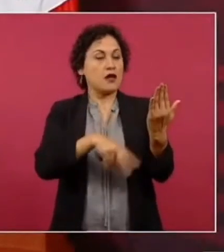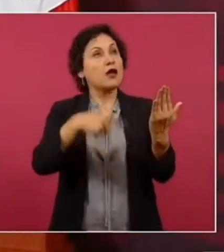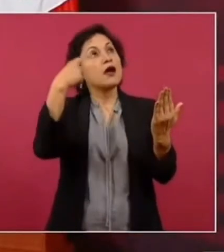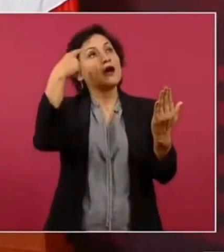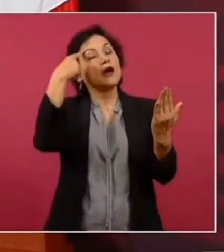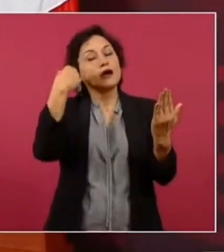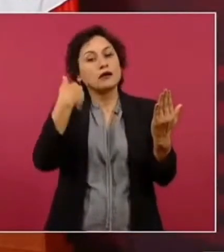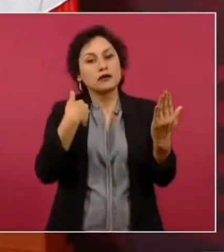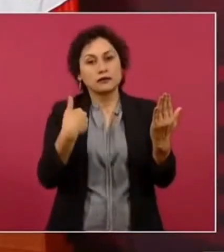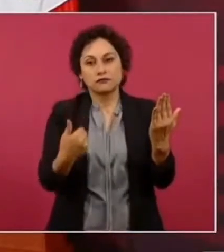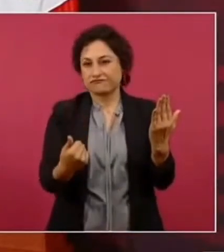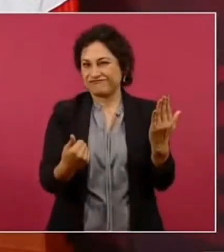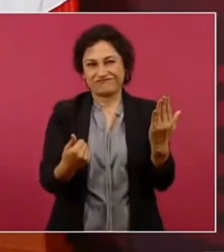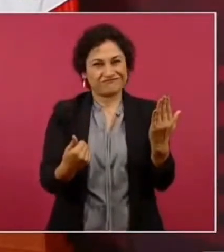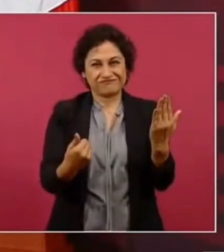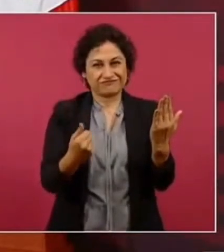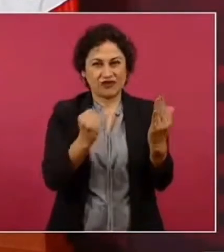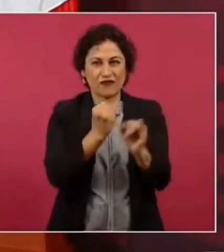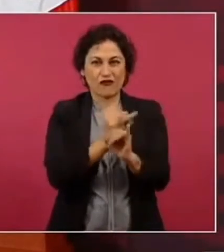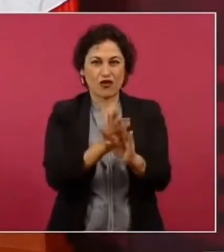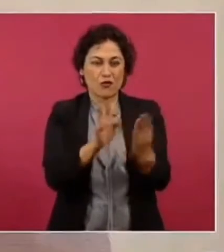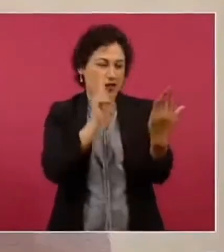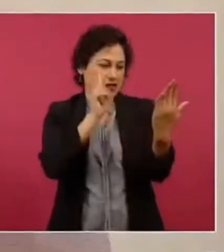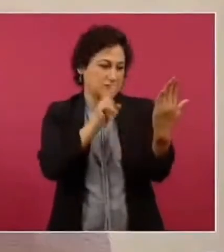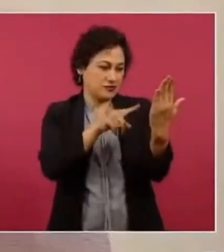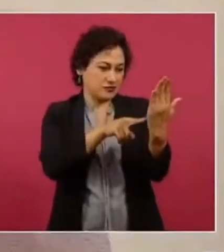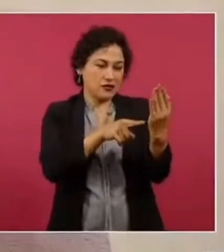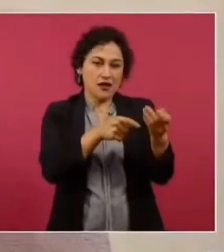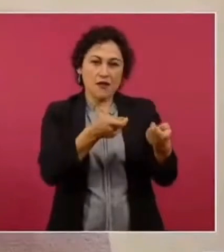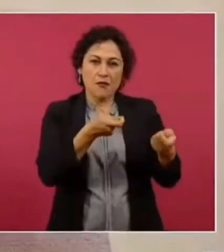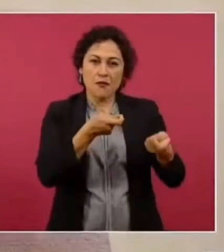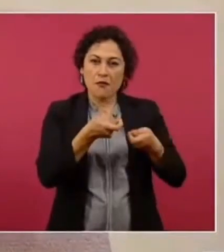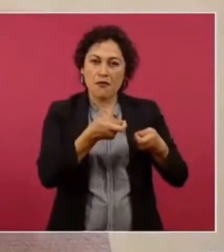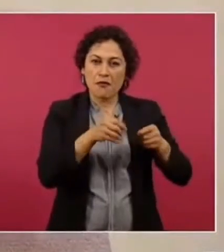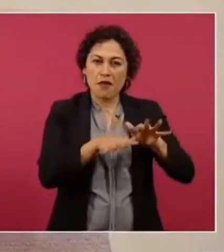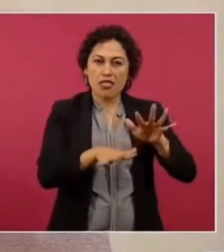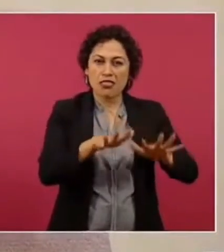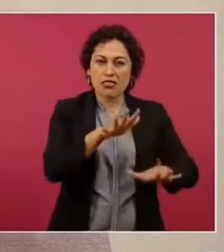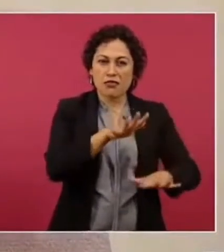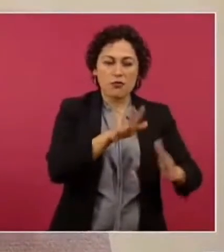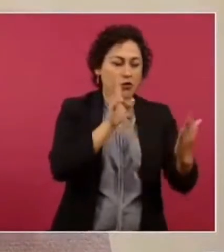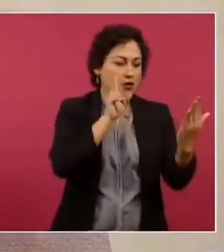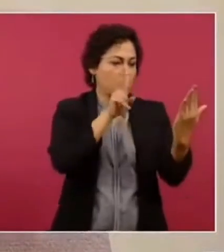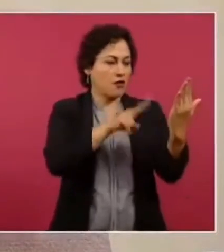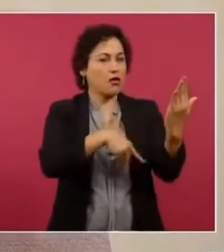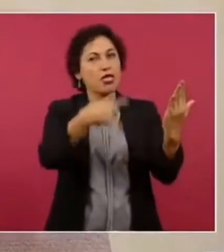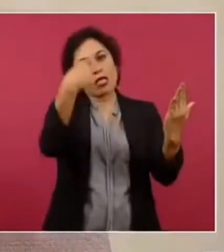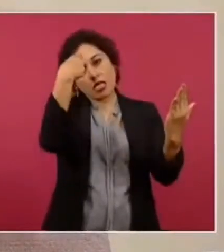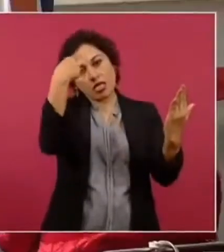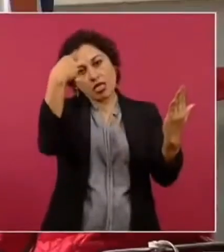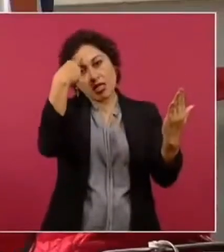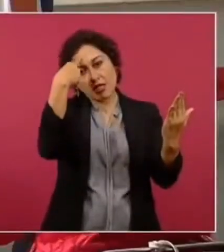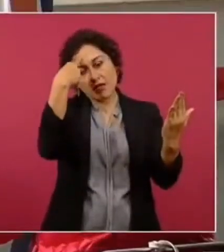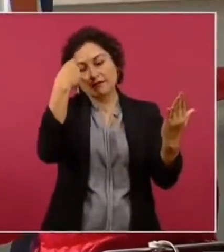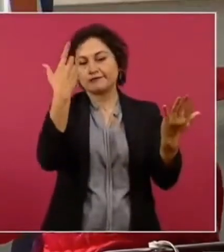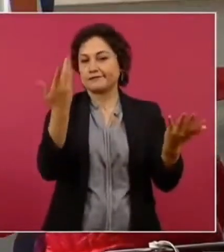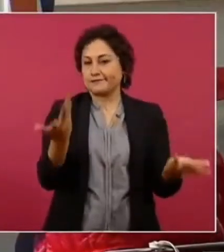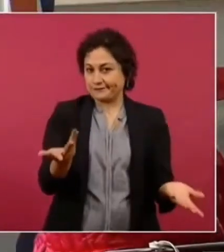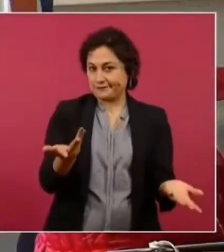entonces manipulan entonces le preguntan a los